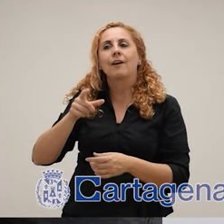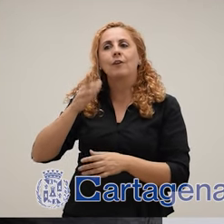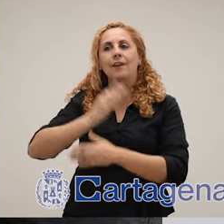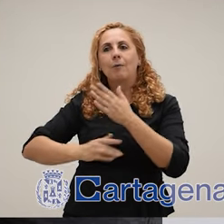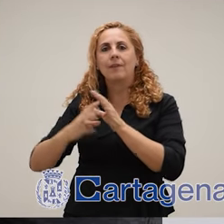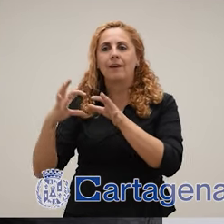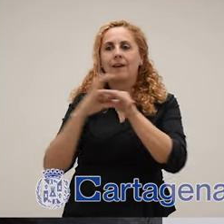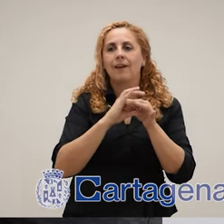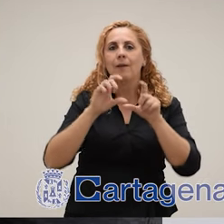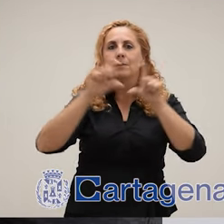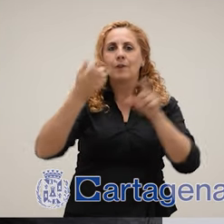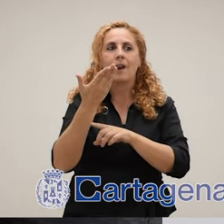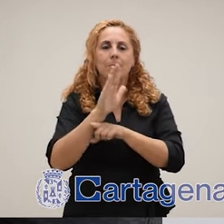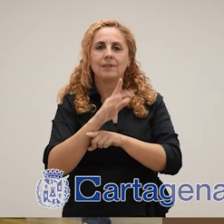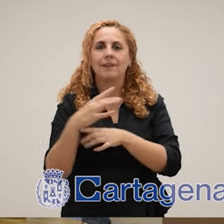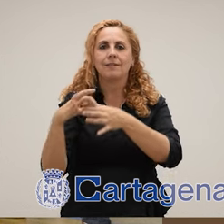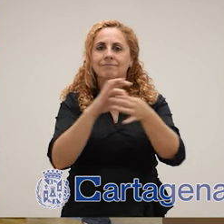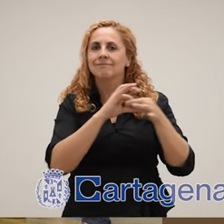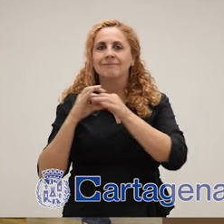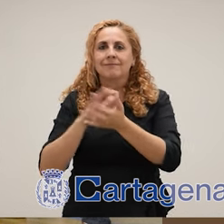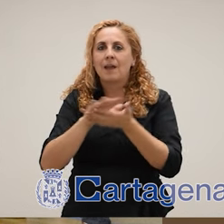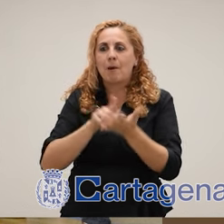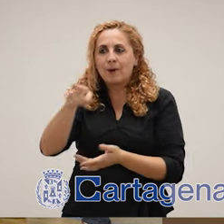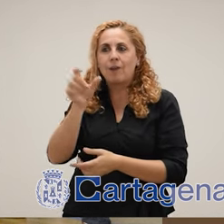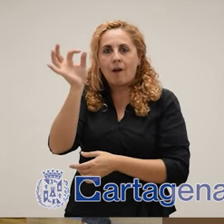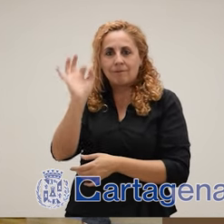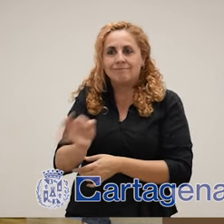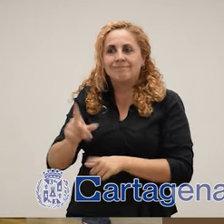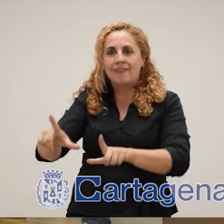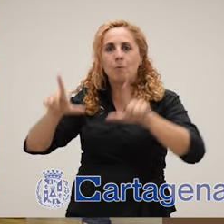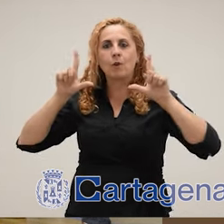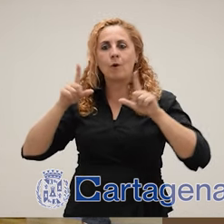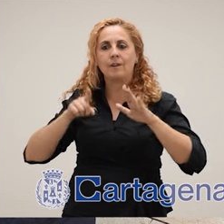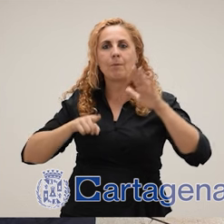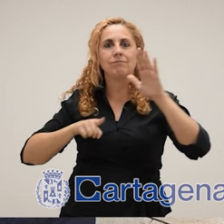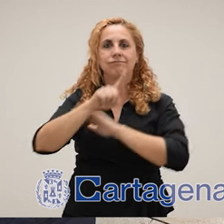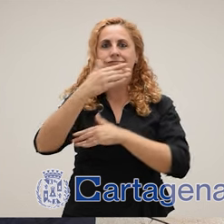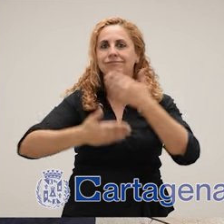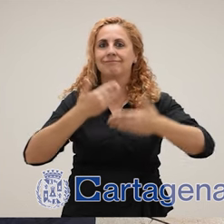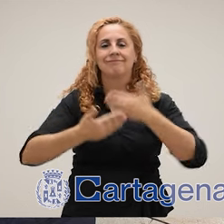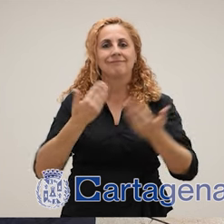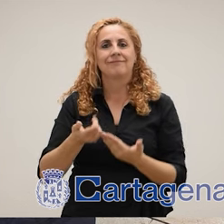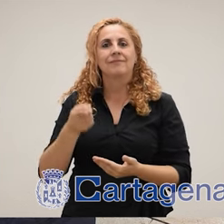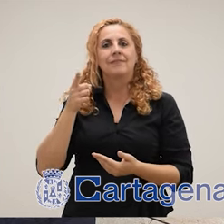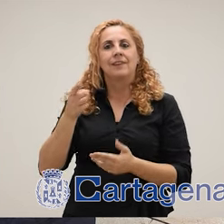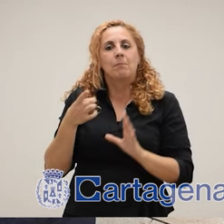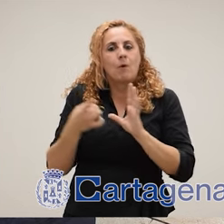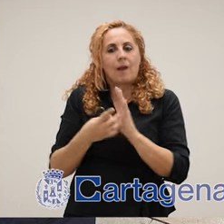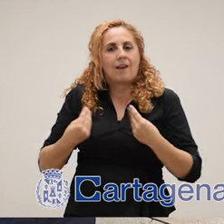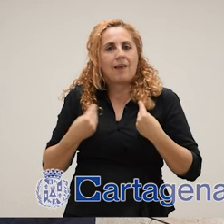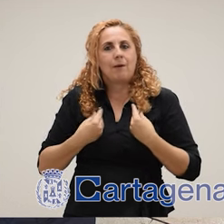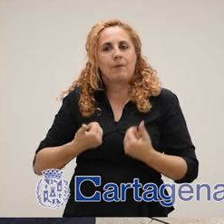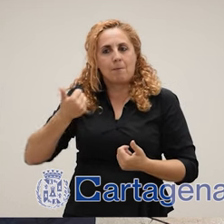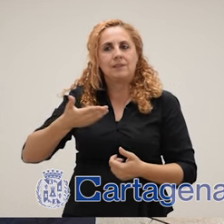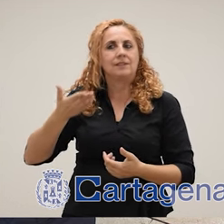y también de los colectivos de la discapacidad, puesto que juntos estamos haciendo una Cartagena plenamente inclusiva y un municipio que tenga cada vez